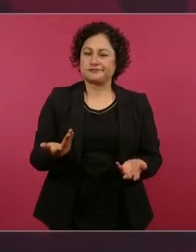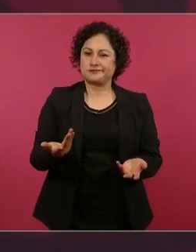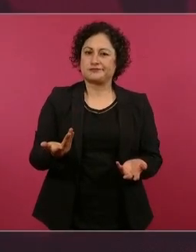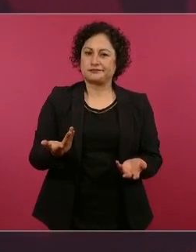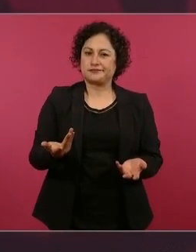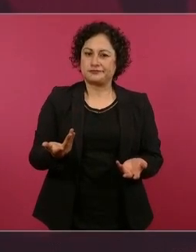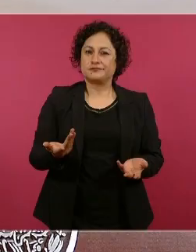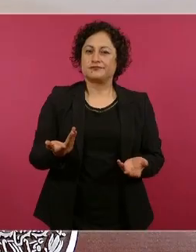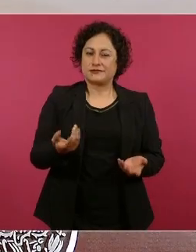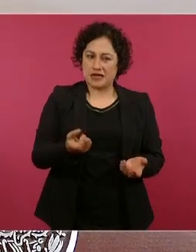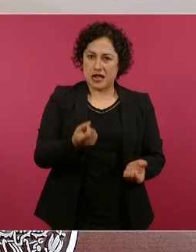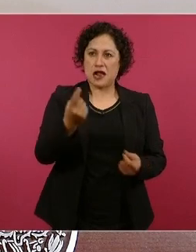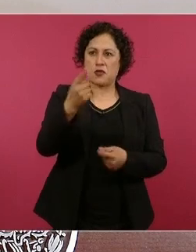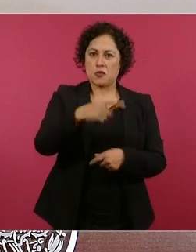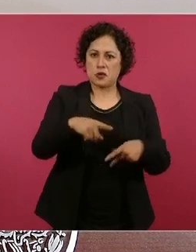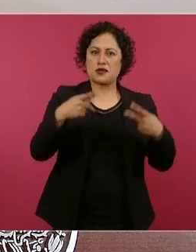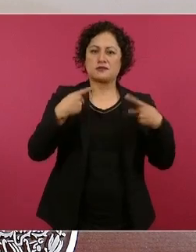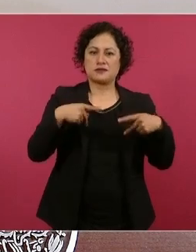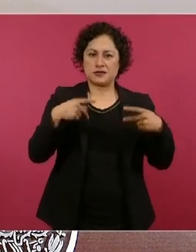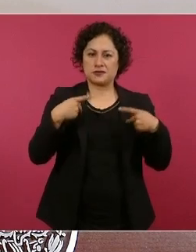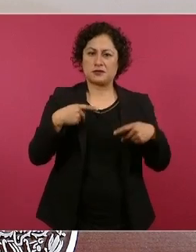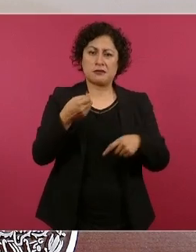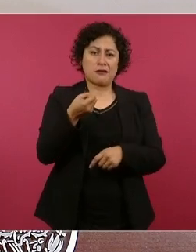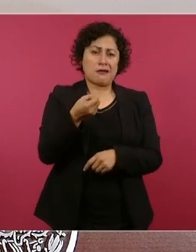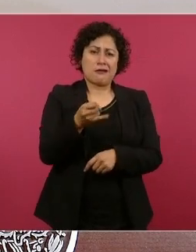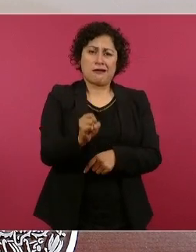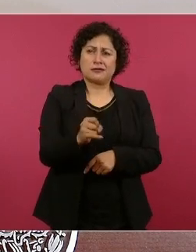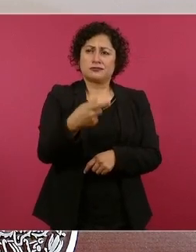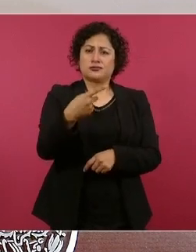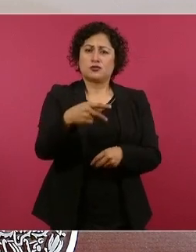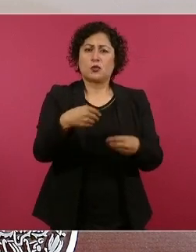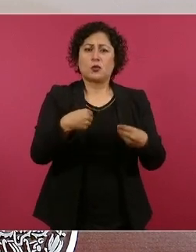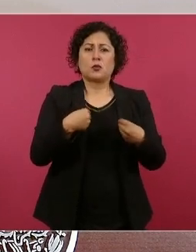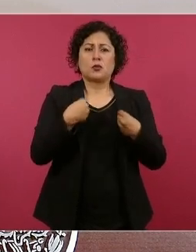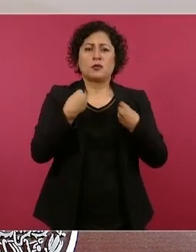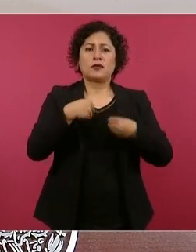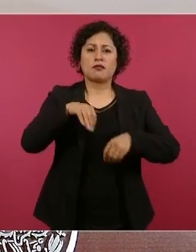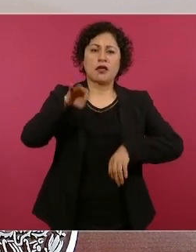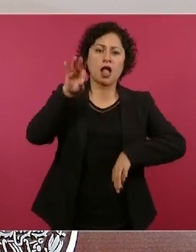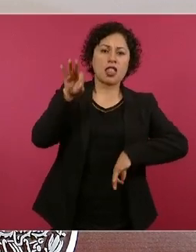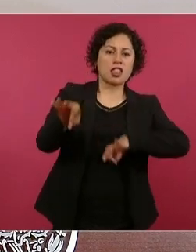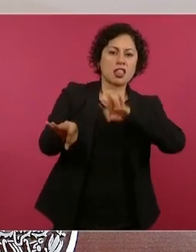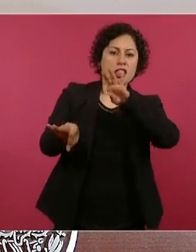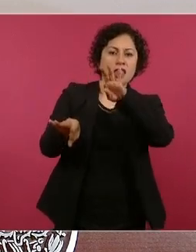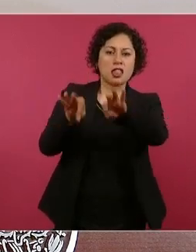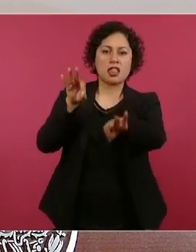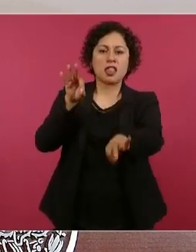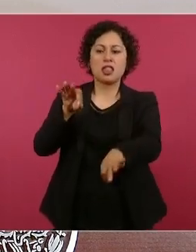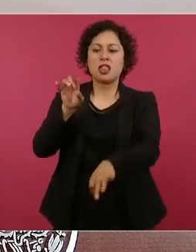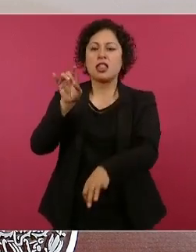a medrar, administrando conflictos.